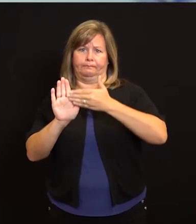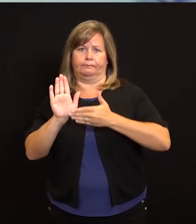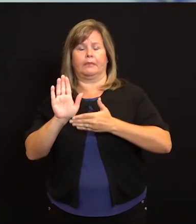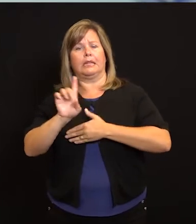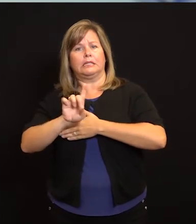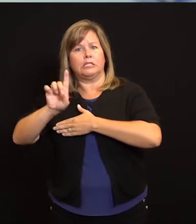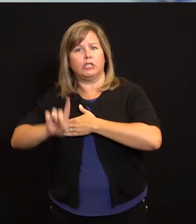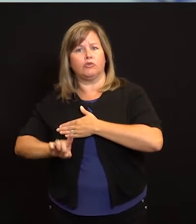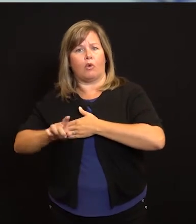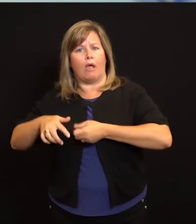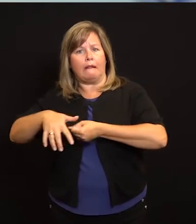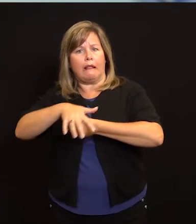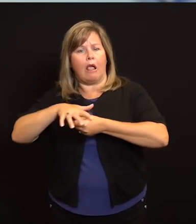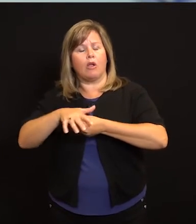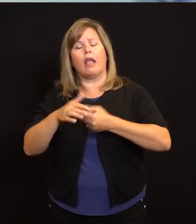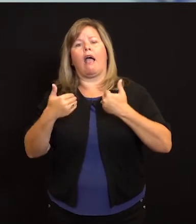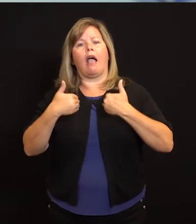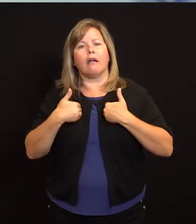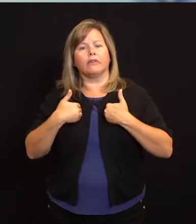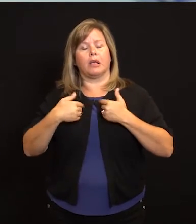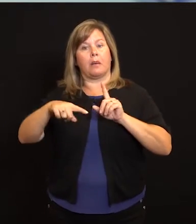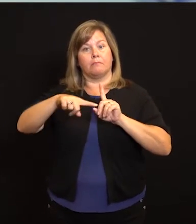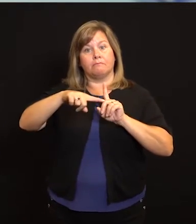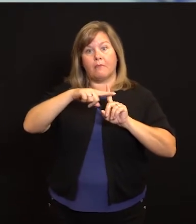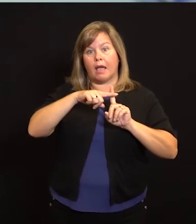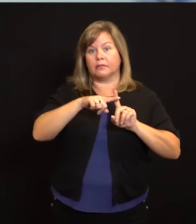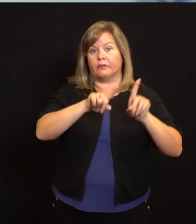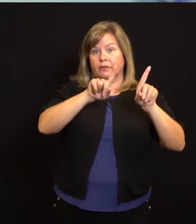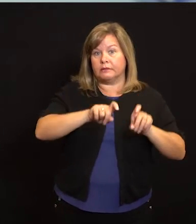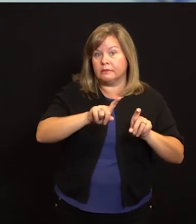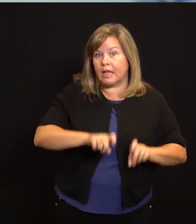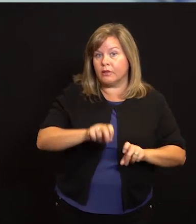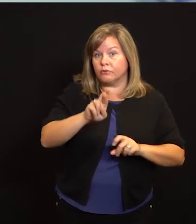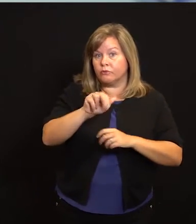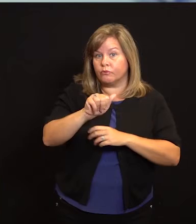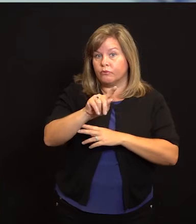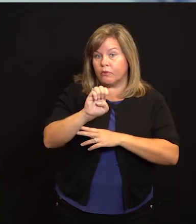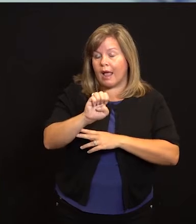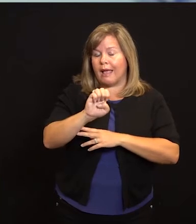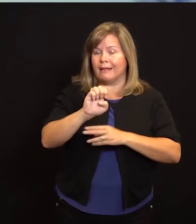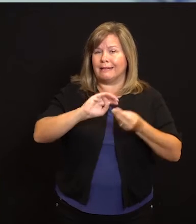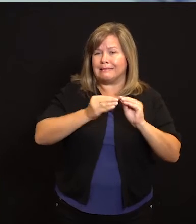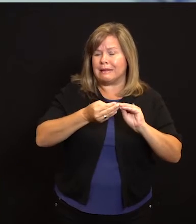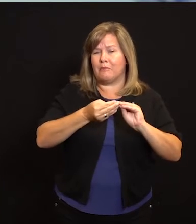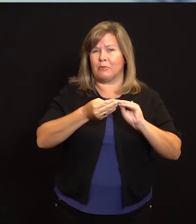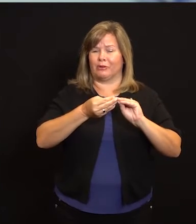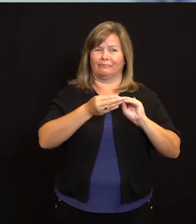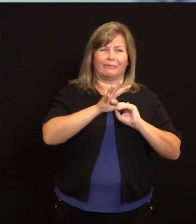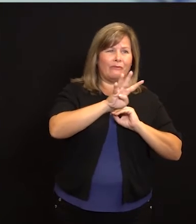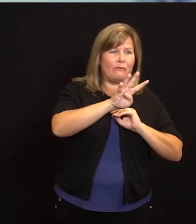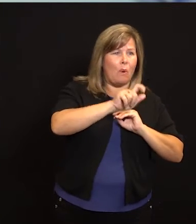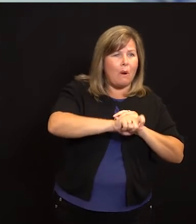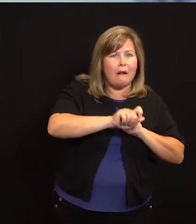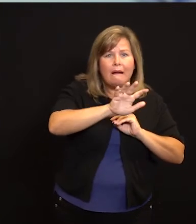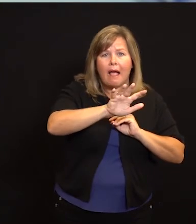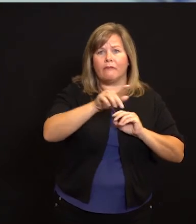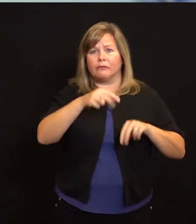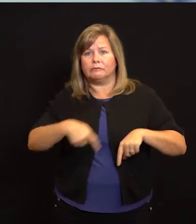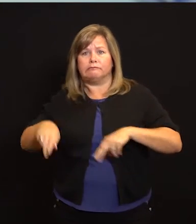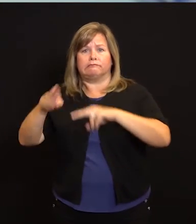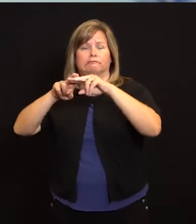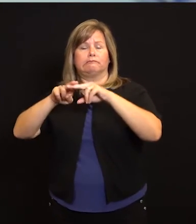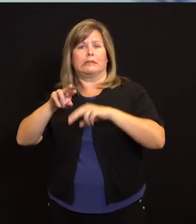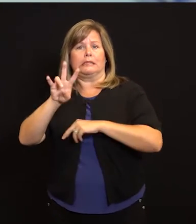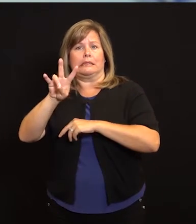otro lado del estado, donde en el área metropolitana de Detroit están viendo tasas de positividad entre aproximadamente